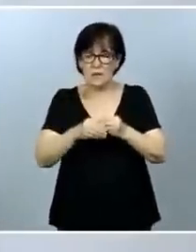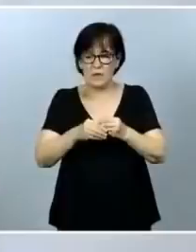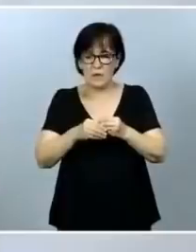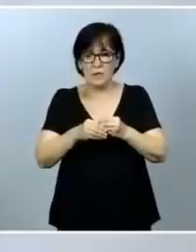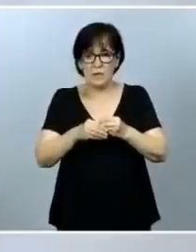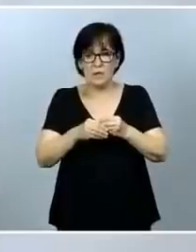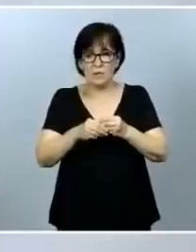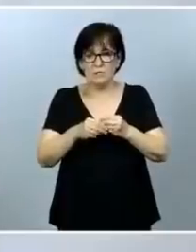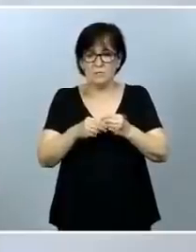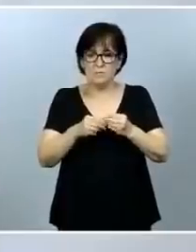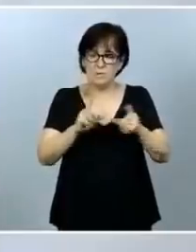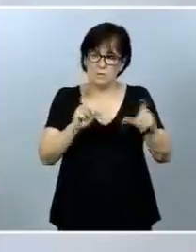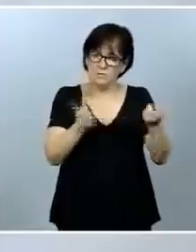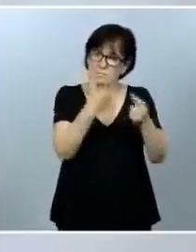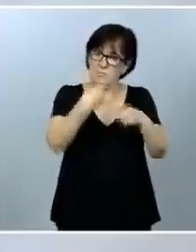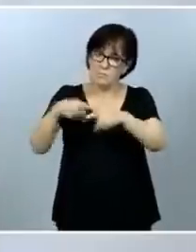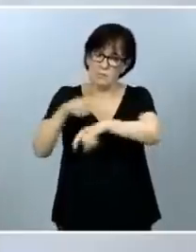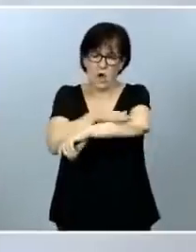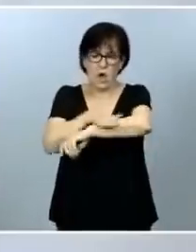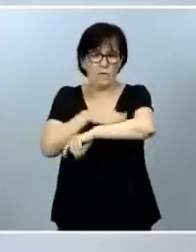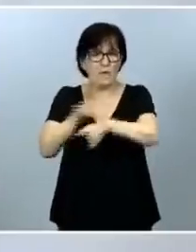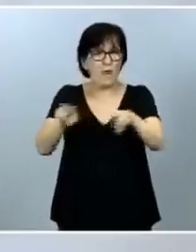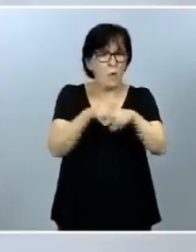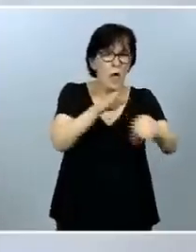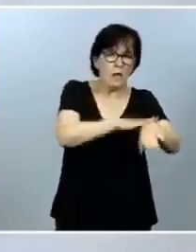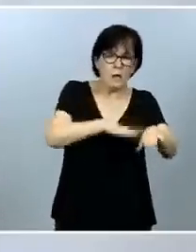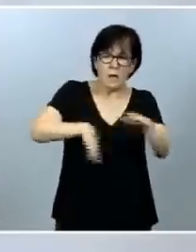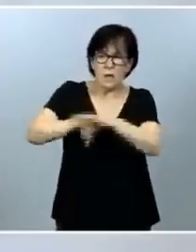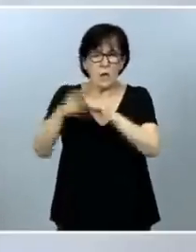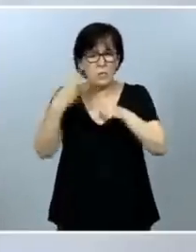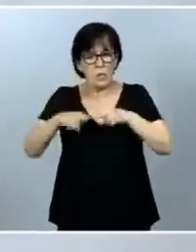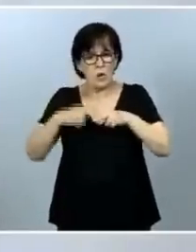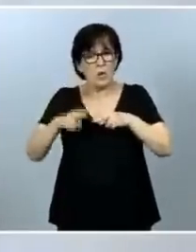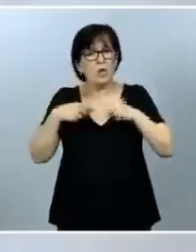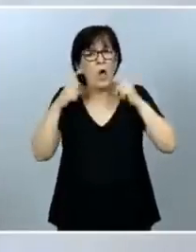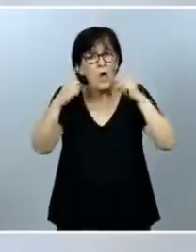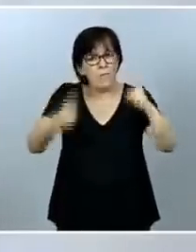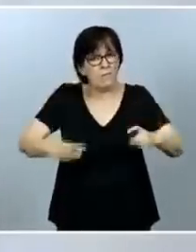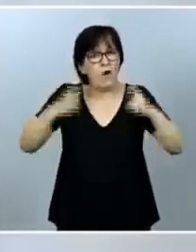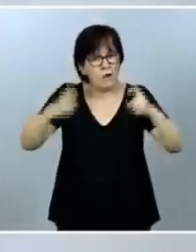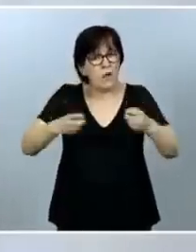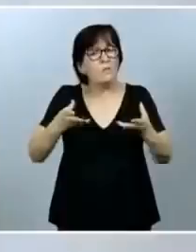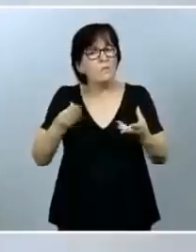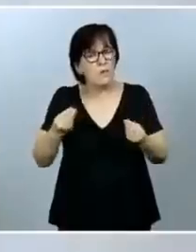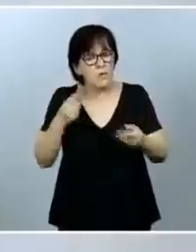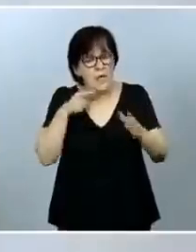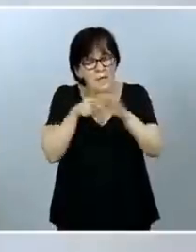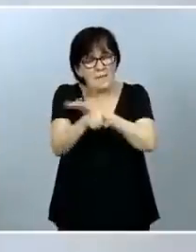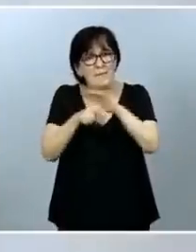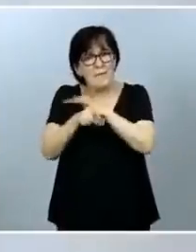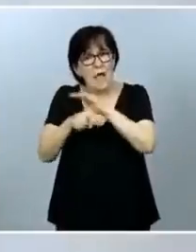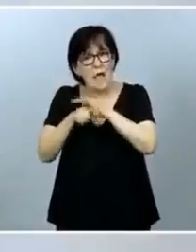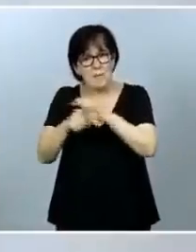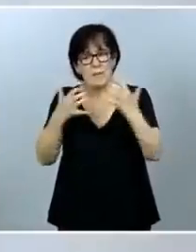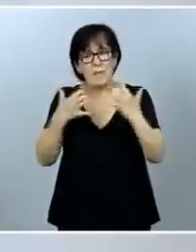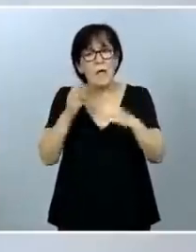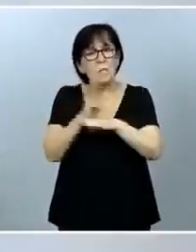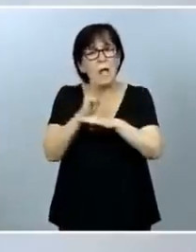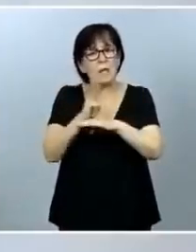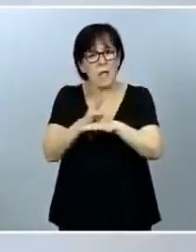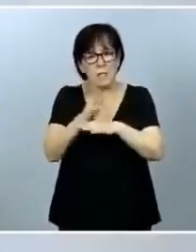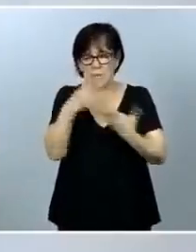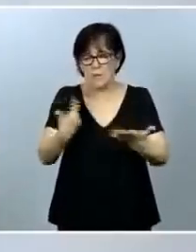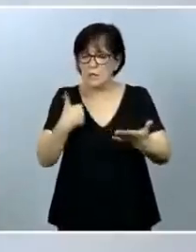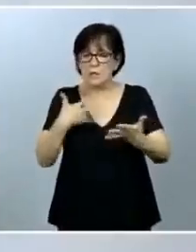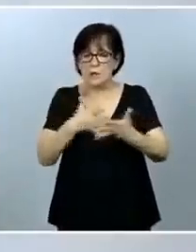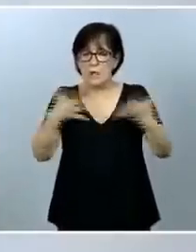gobiernos de distinto signo político y nos vamos a esforzar mucho, también en el trámite parlamentario, para que sea una ley de amplio